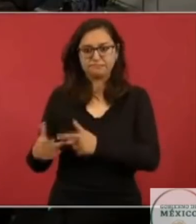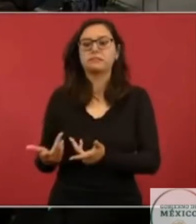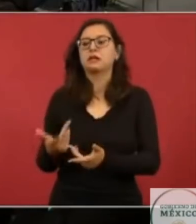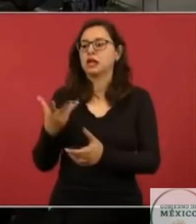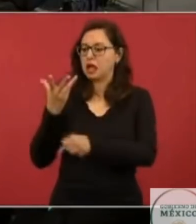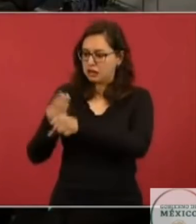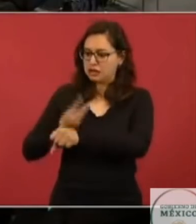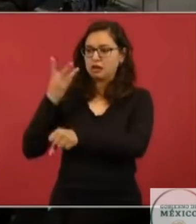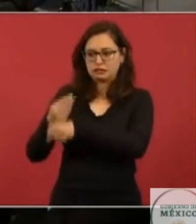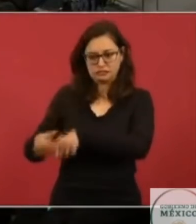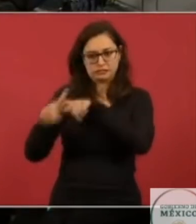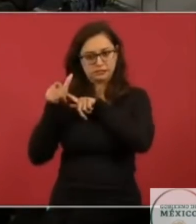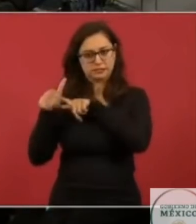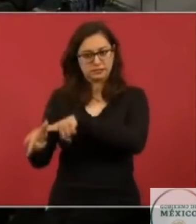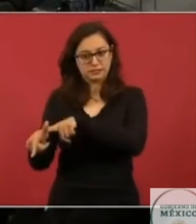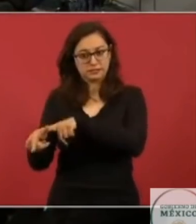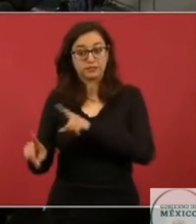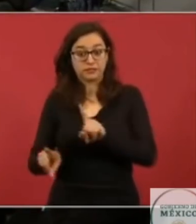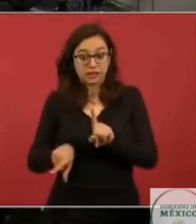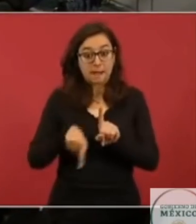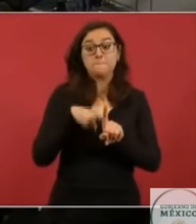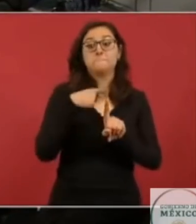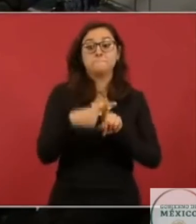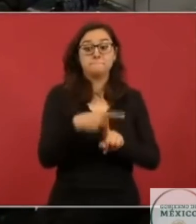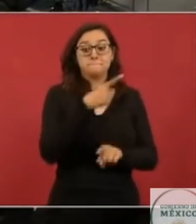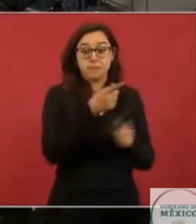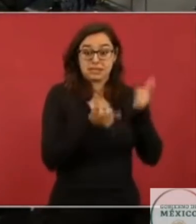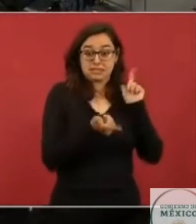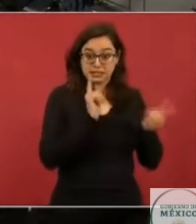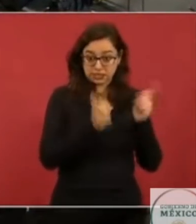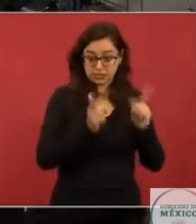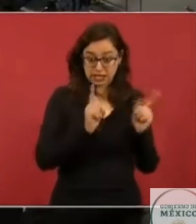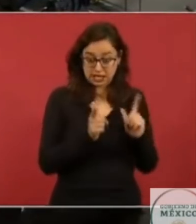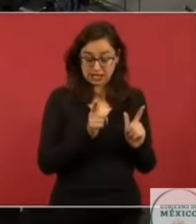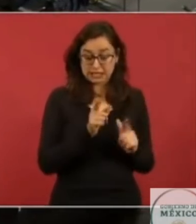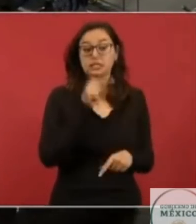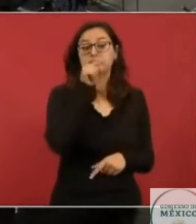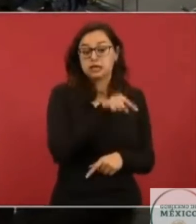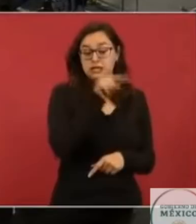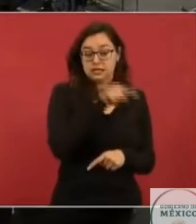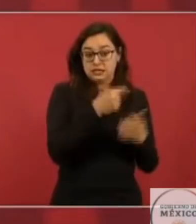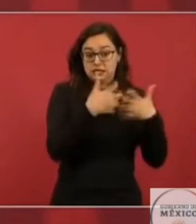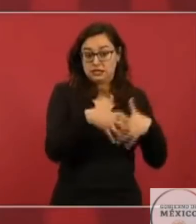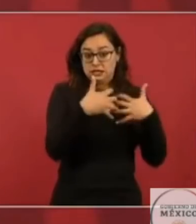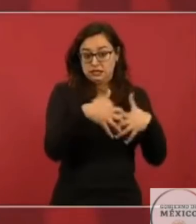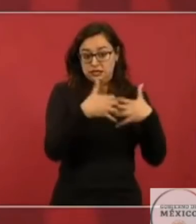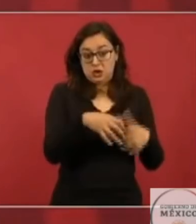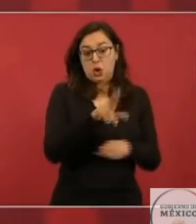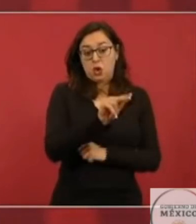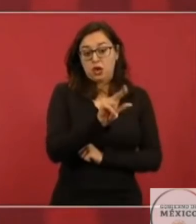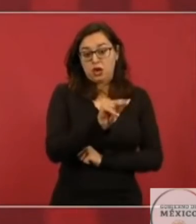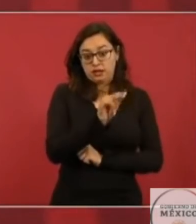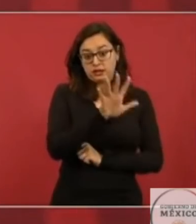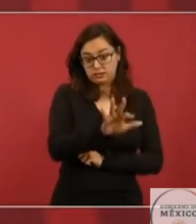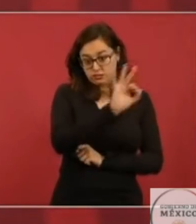modernización. Y esta refinería, Deer Park, tiene un 85